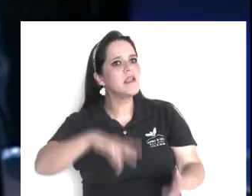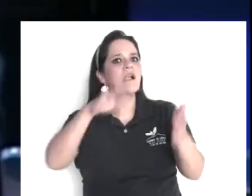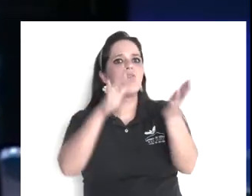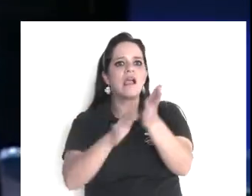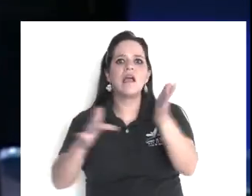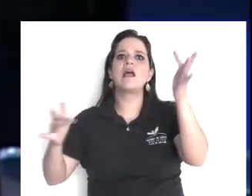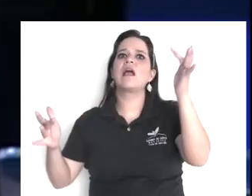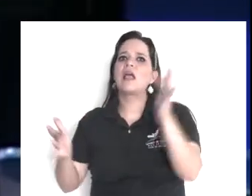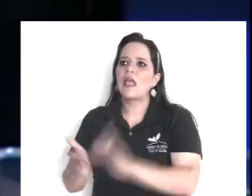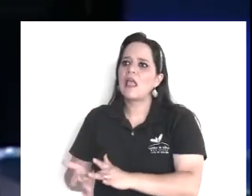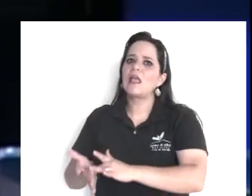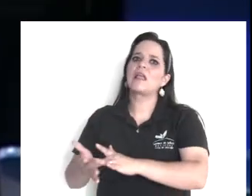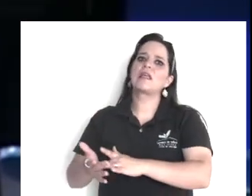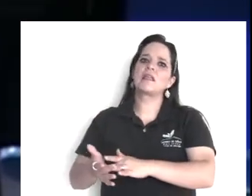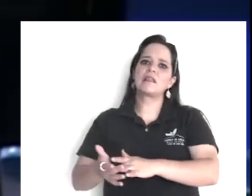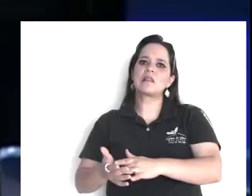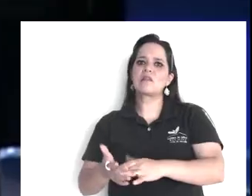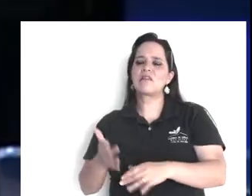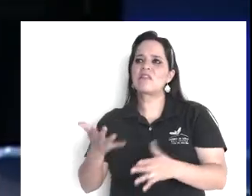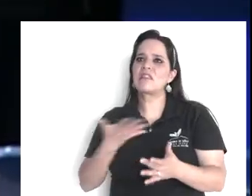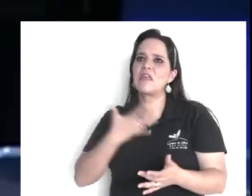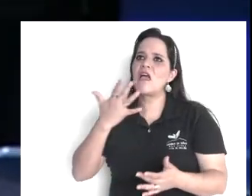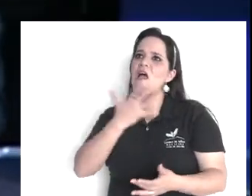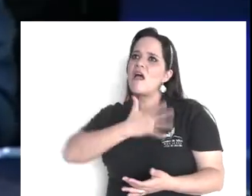que se fueron a vivir, a Francia, quien sabe,